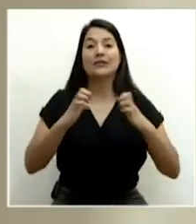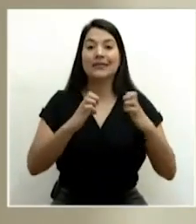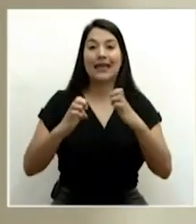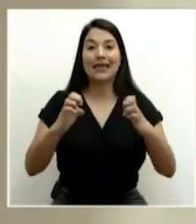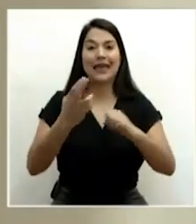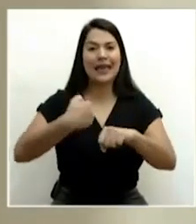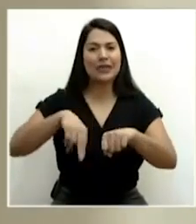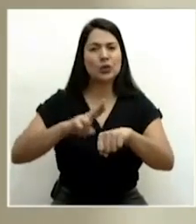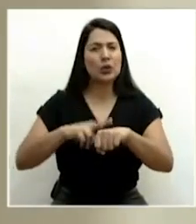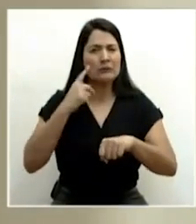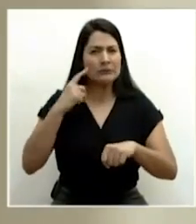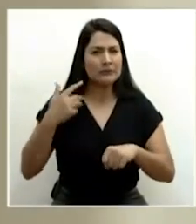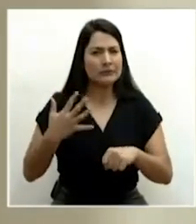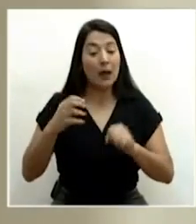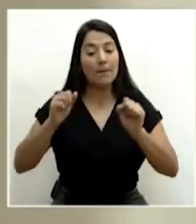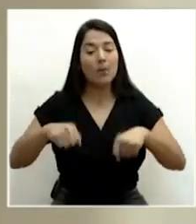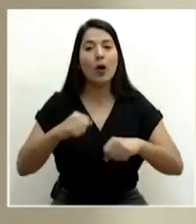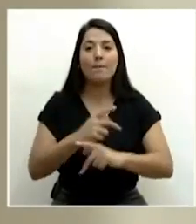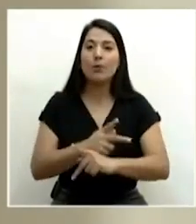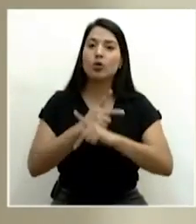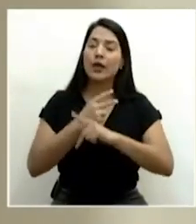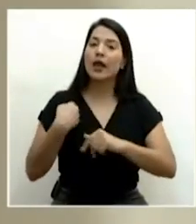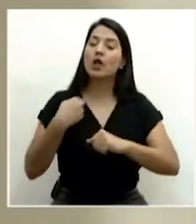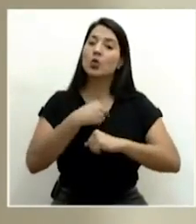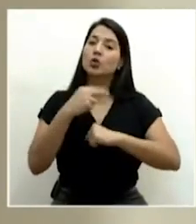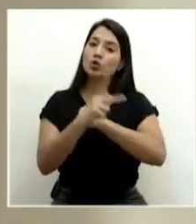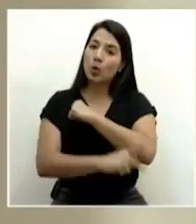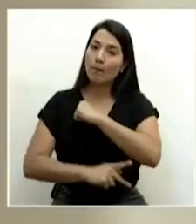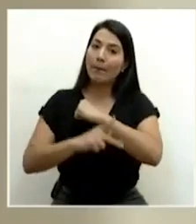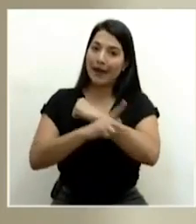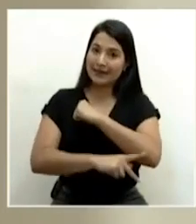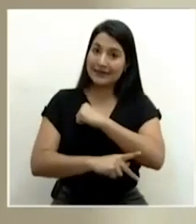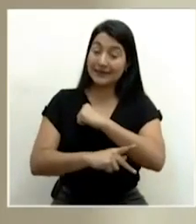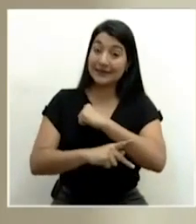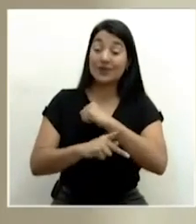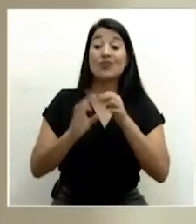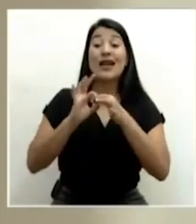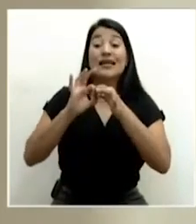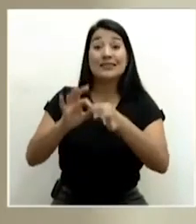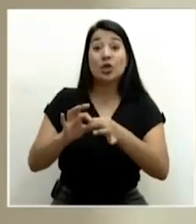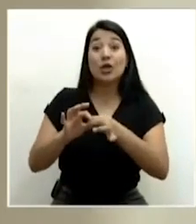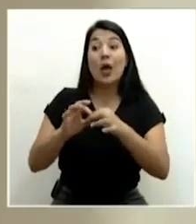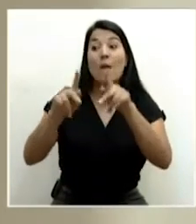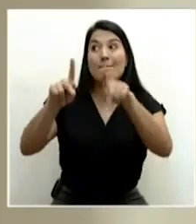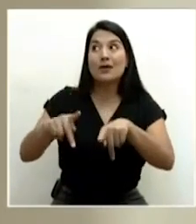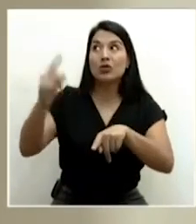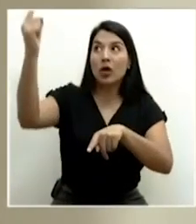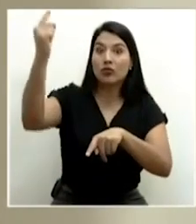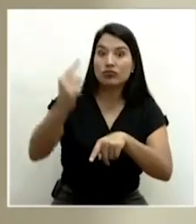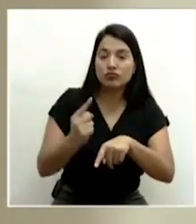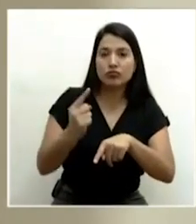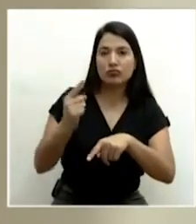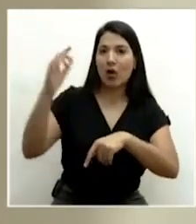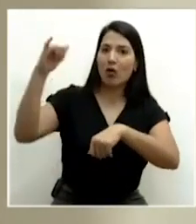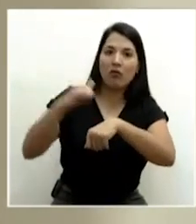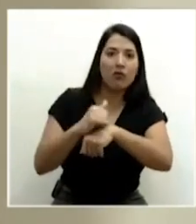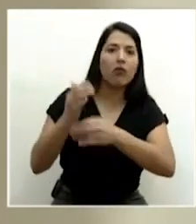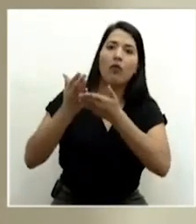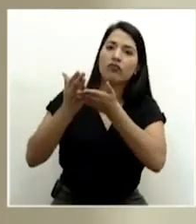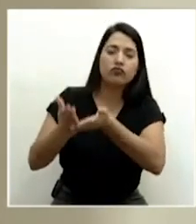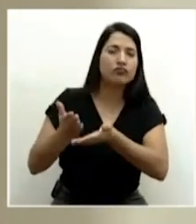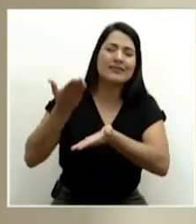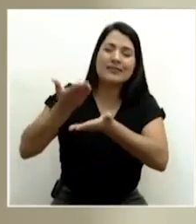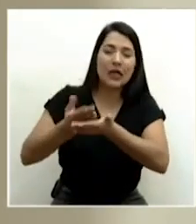proteger a nuestro país de casos importados, porque esos casos importados son uno de los mayores riesgos que